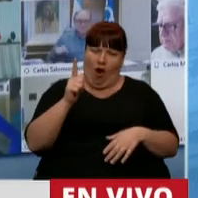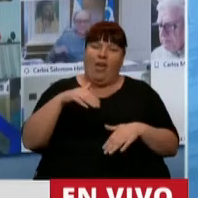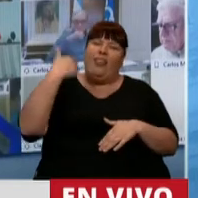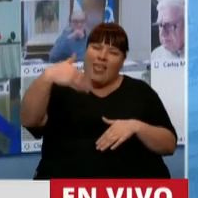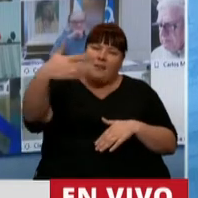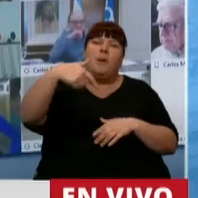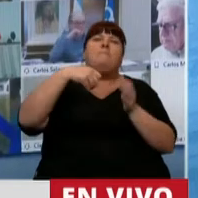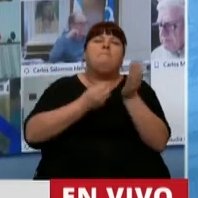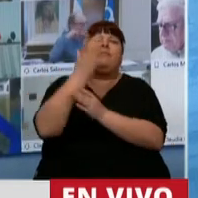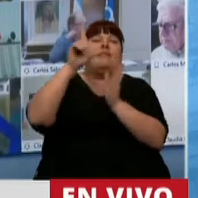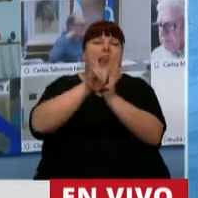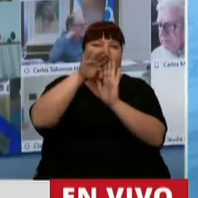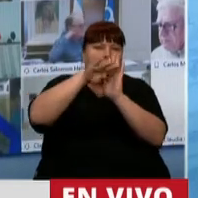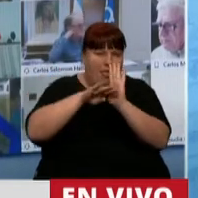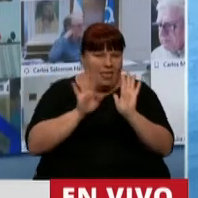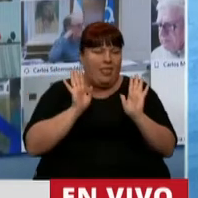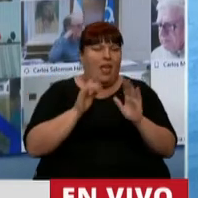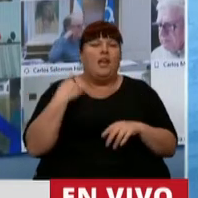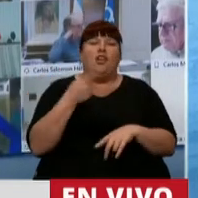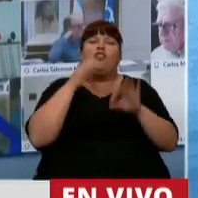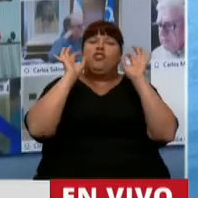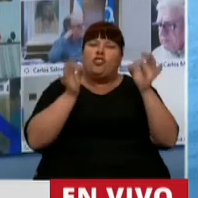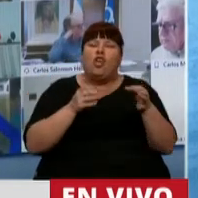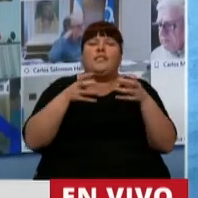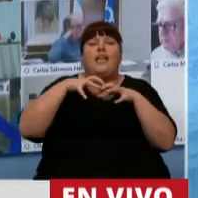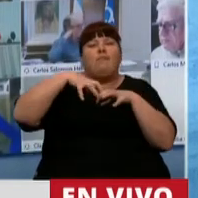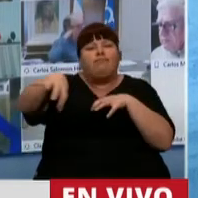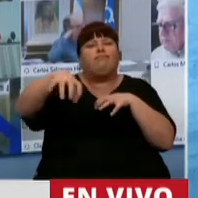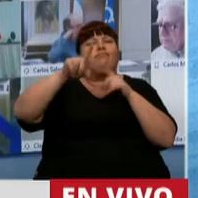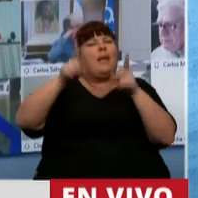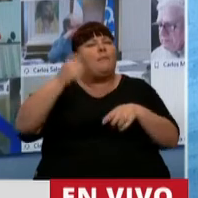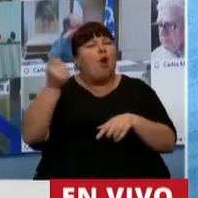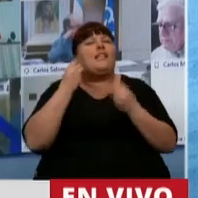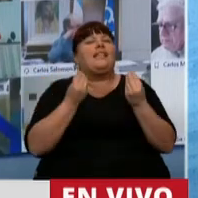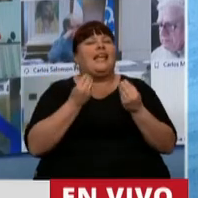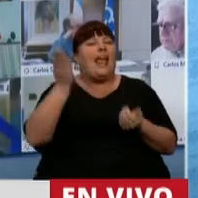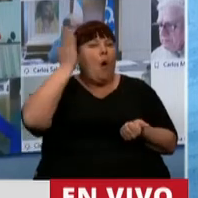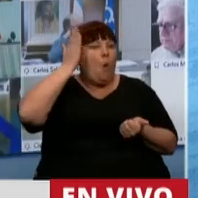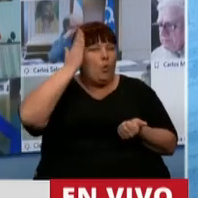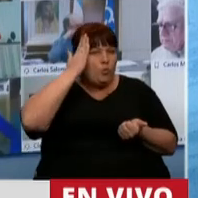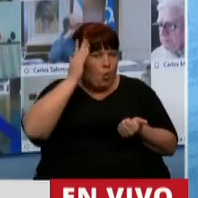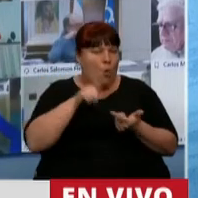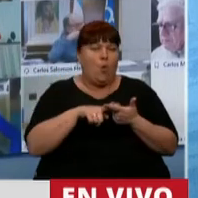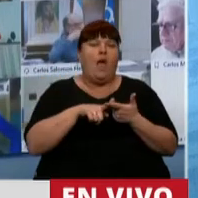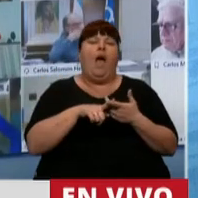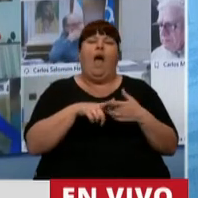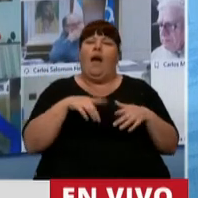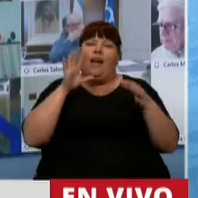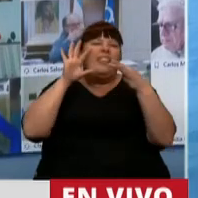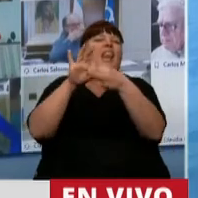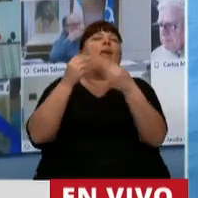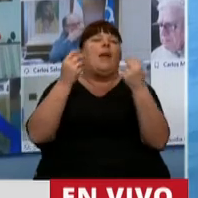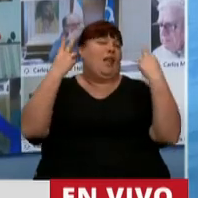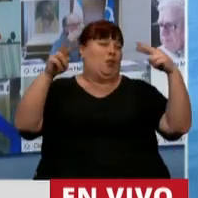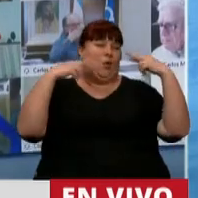posteriores medidas también sabemos que hay un sector muy importante como el de la cultura que tiene mucho que ver con